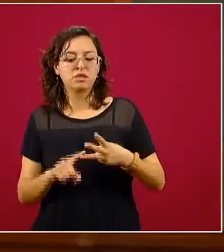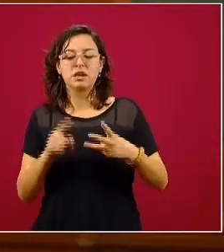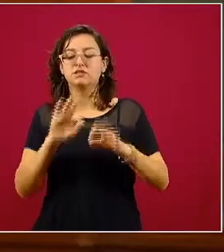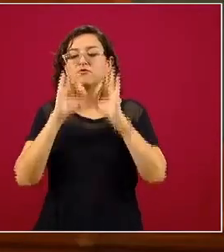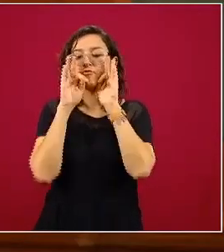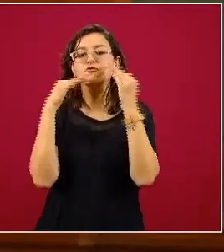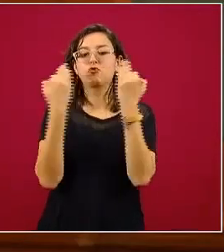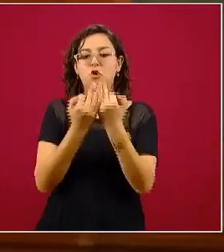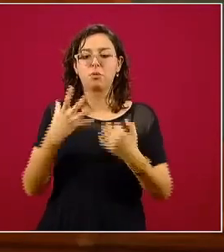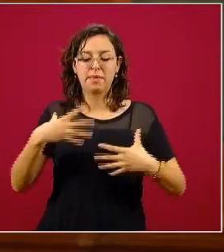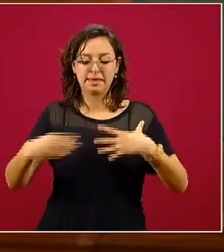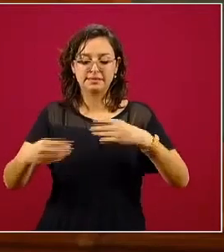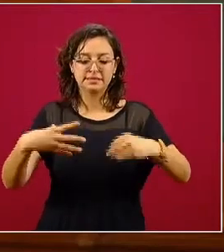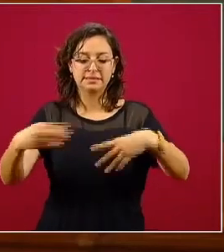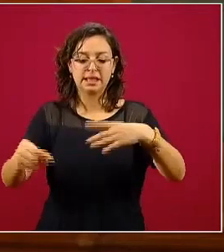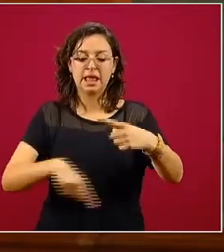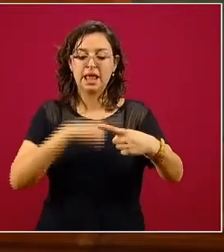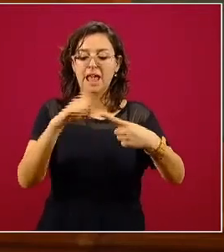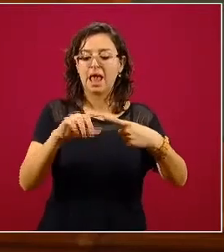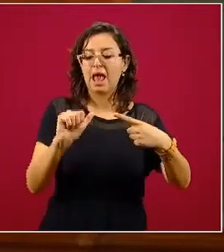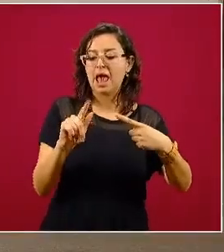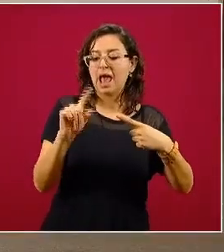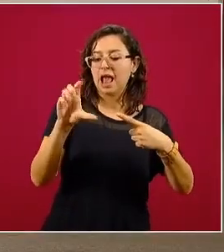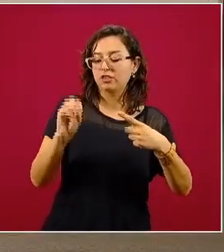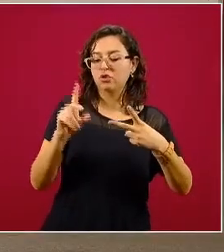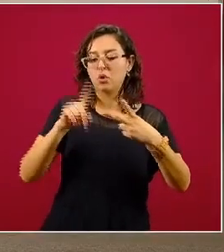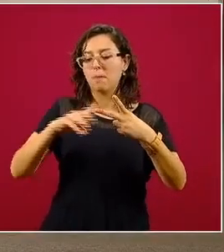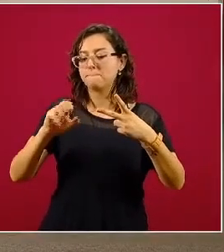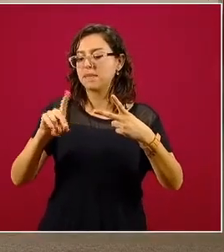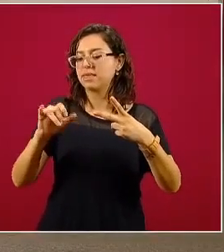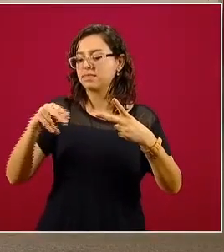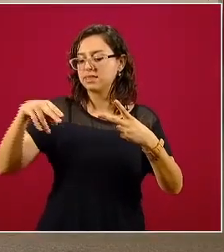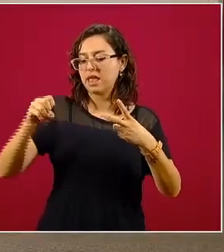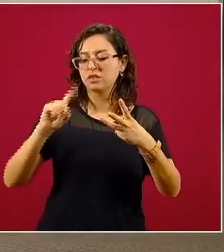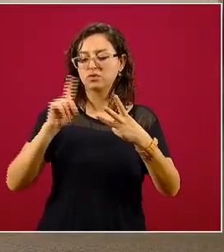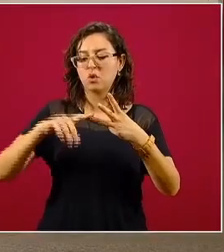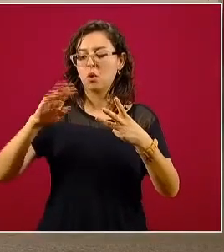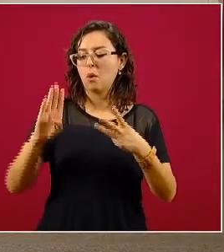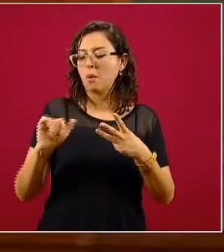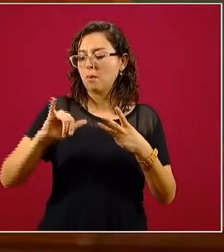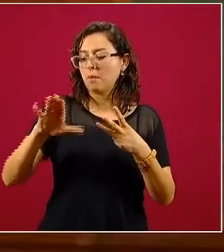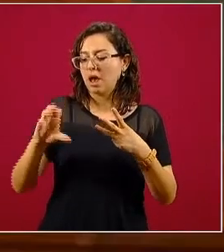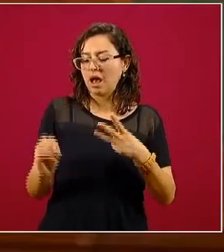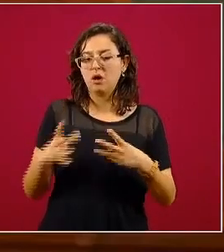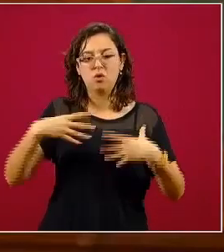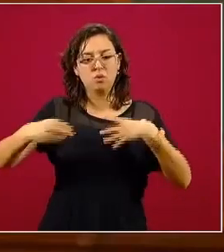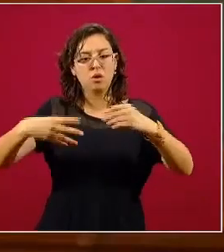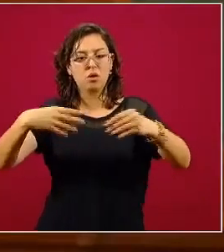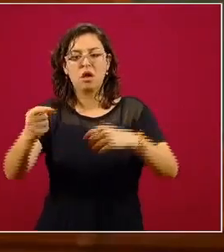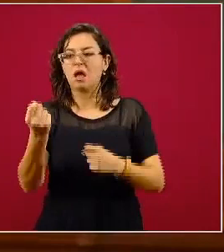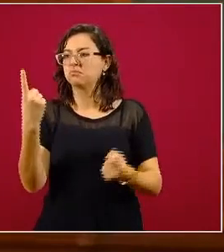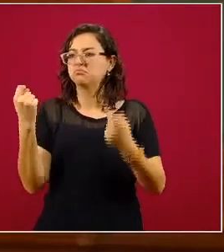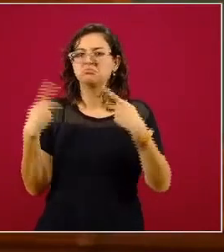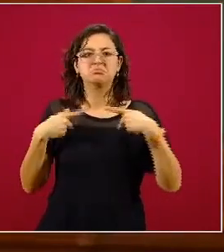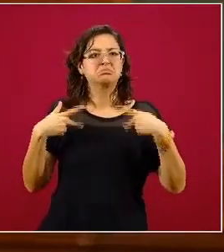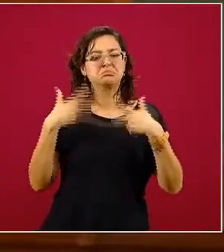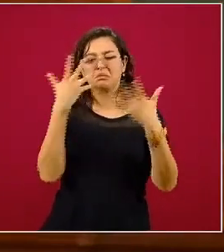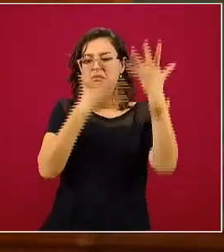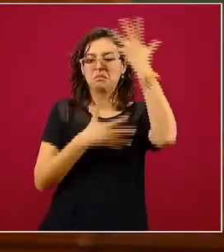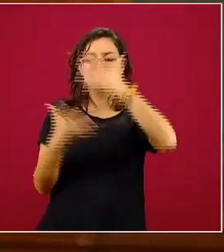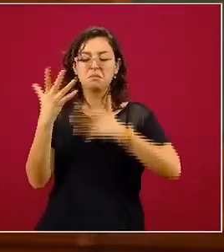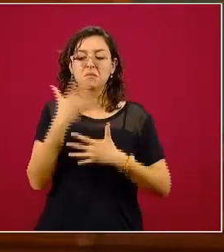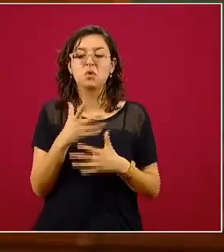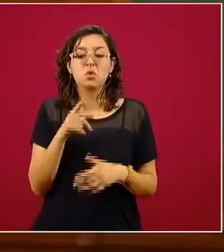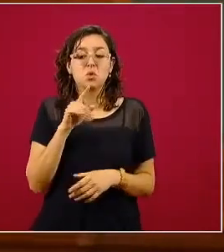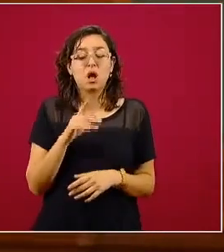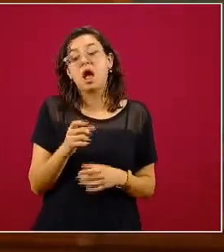alto, mediano y bajo en cuanto a los contagios. Eso les hace mucho ruido a muchos. E incluso están mencionando